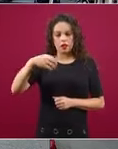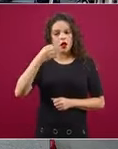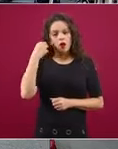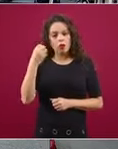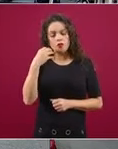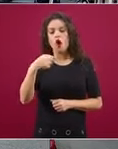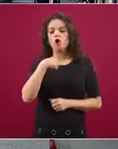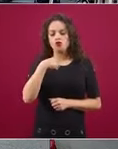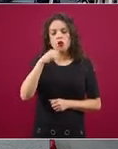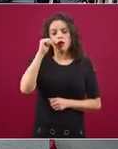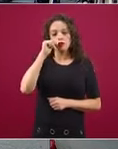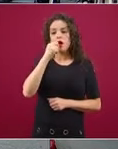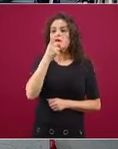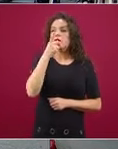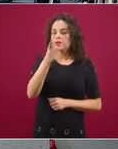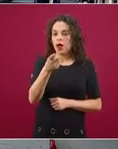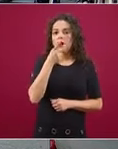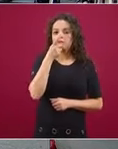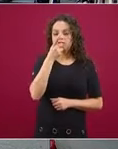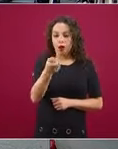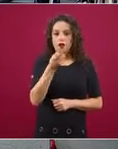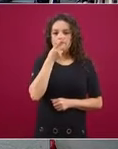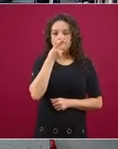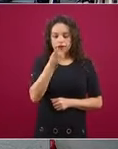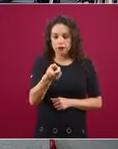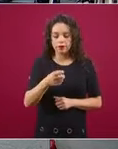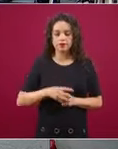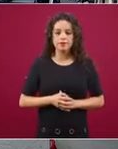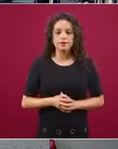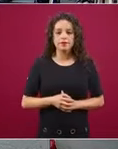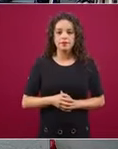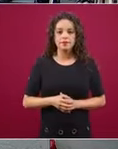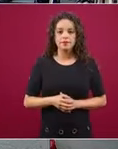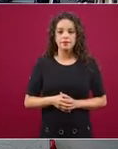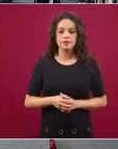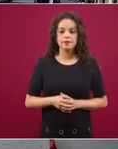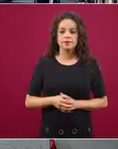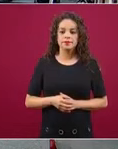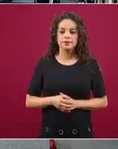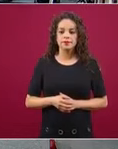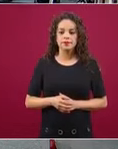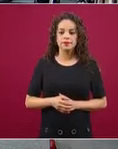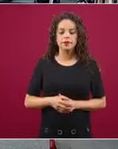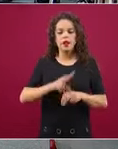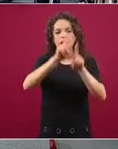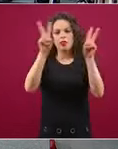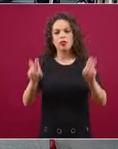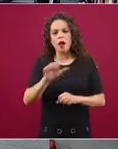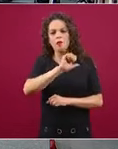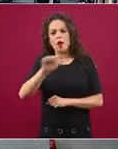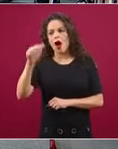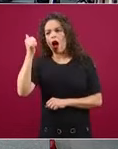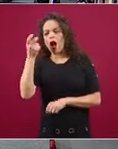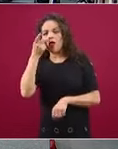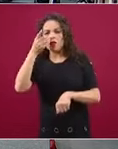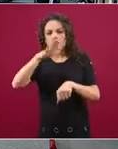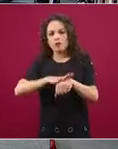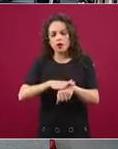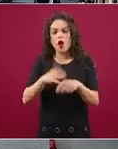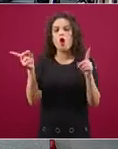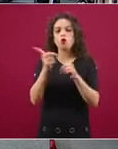que nos brinda la secretaria alcalde las situaciones administrativas en los centros